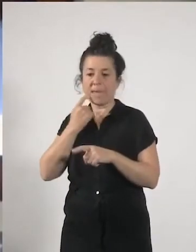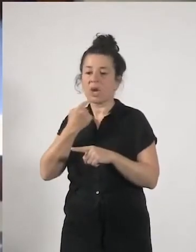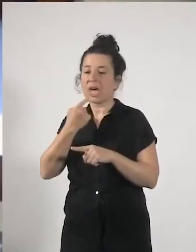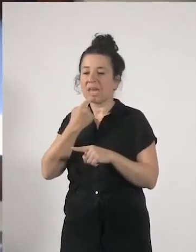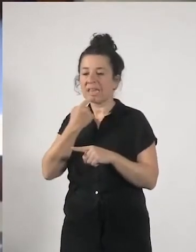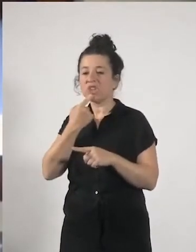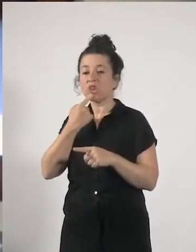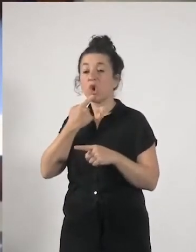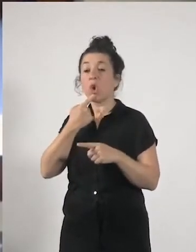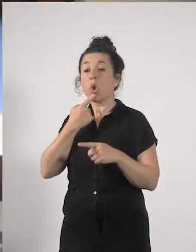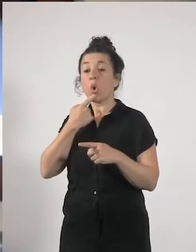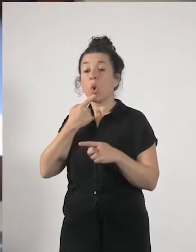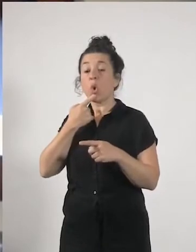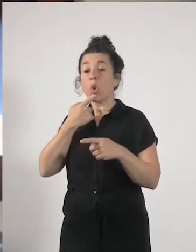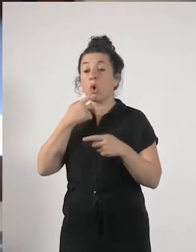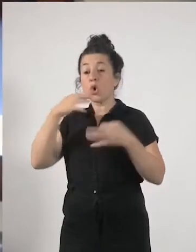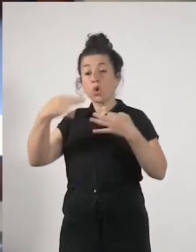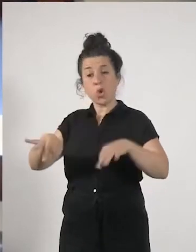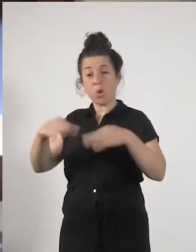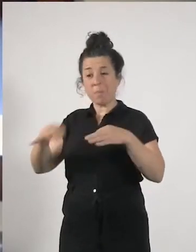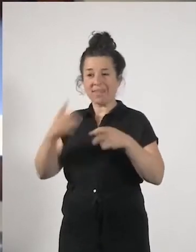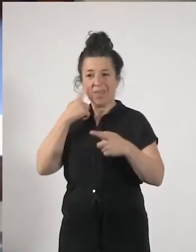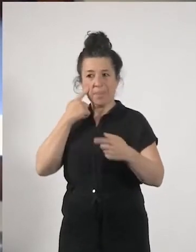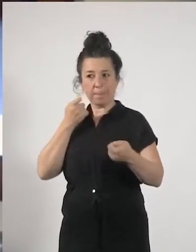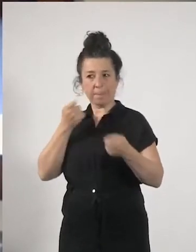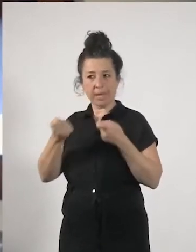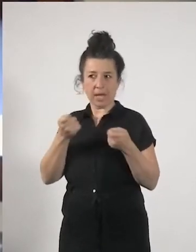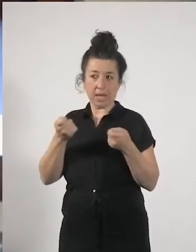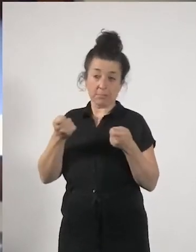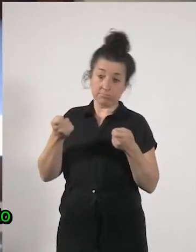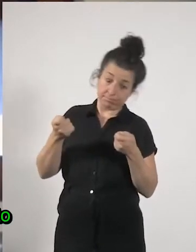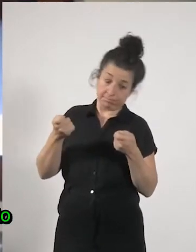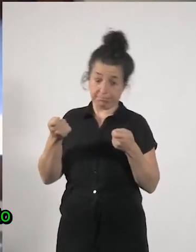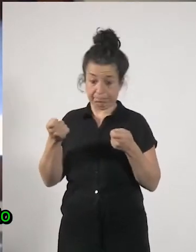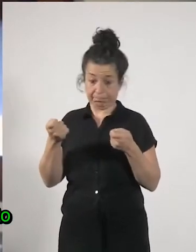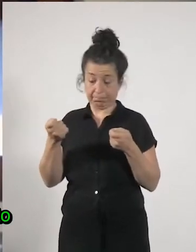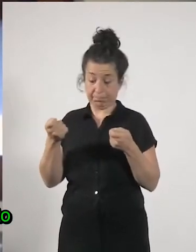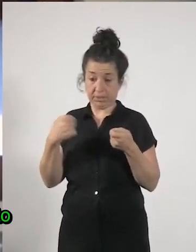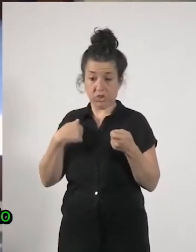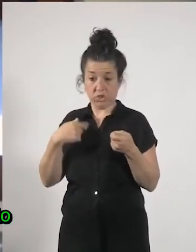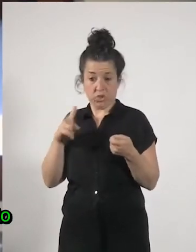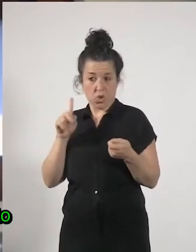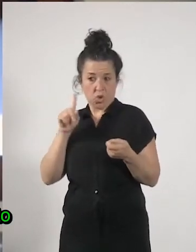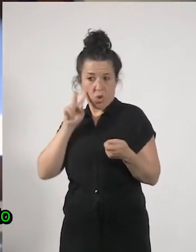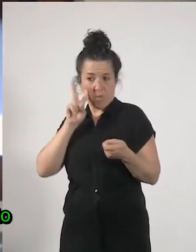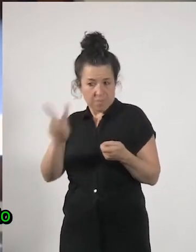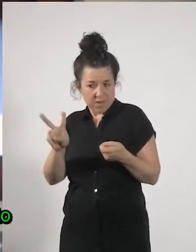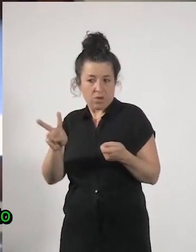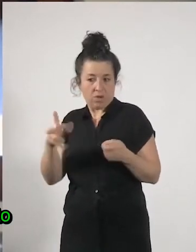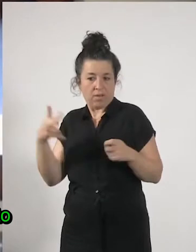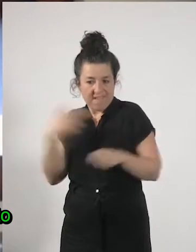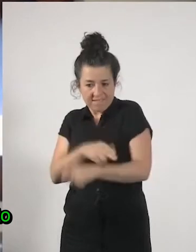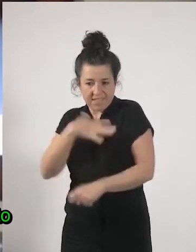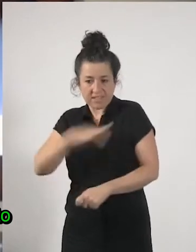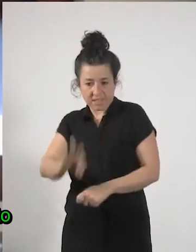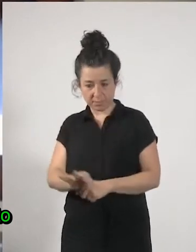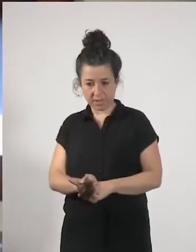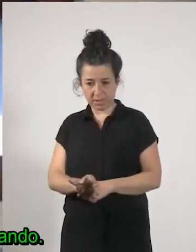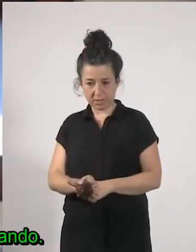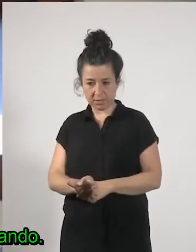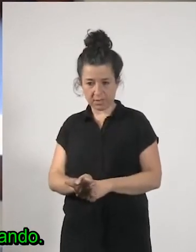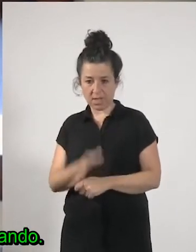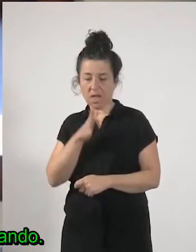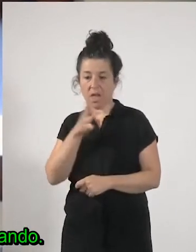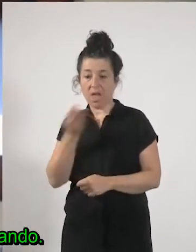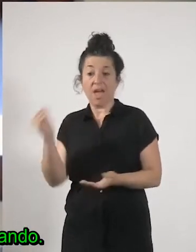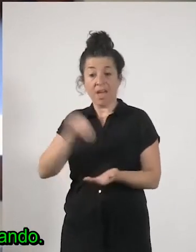no no lo no lo veo nada nada inevitable porque además en este momento el virus ha perdido fuerza